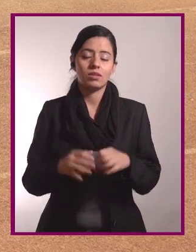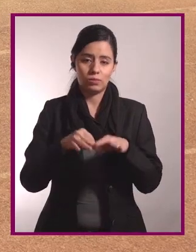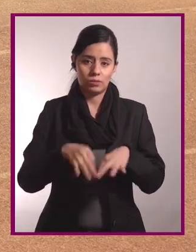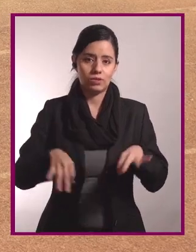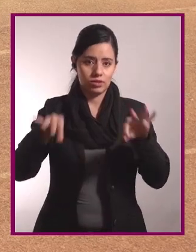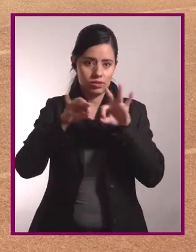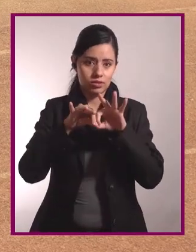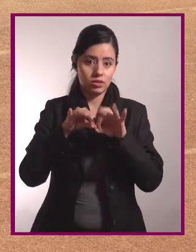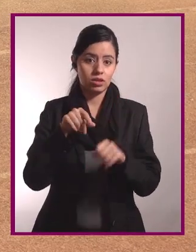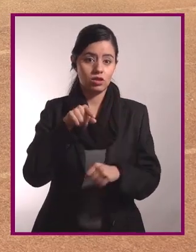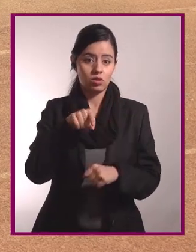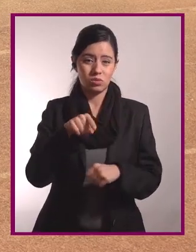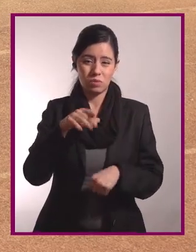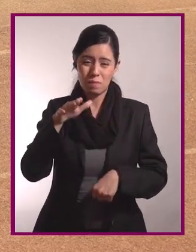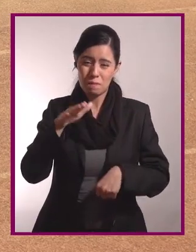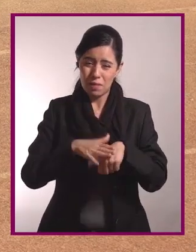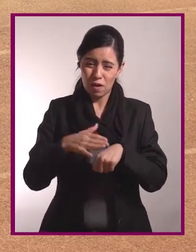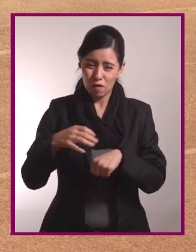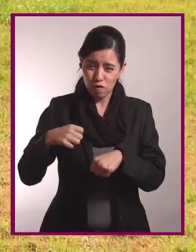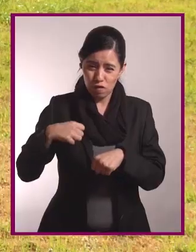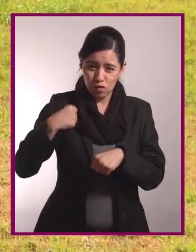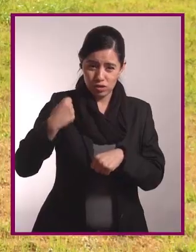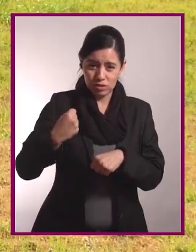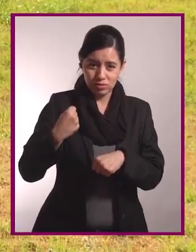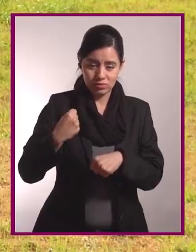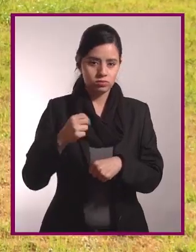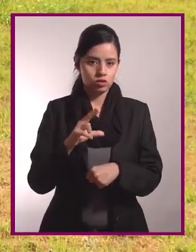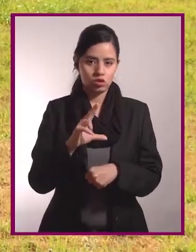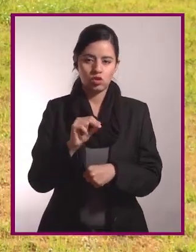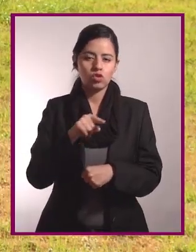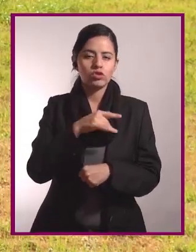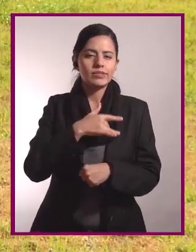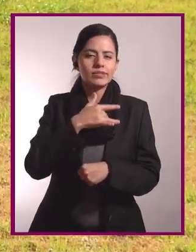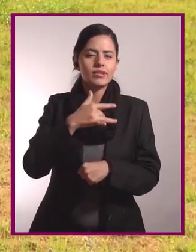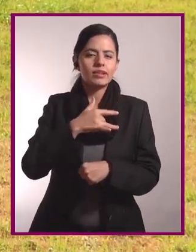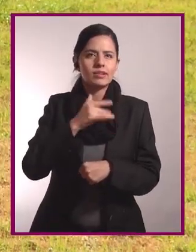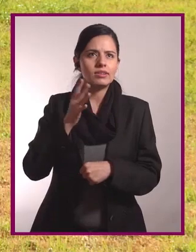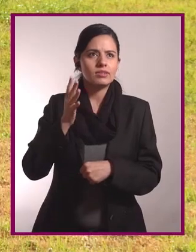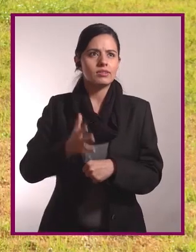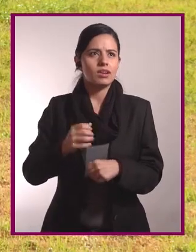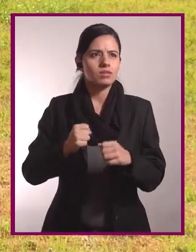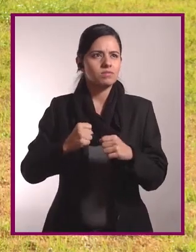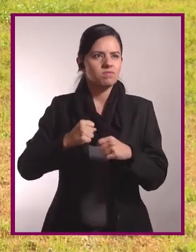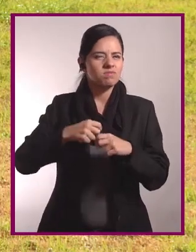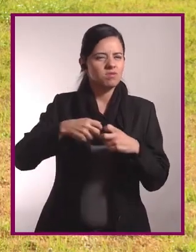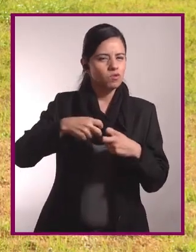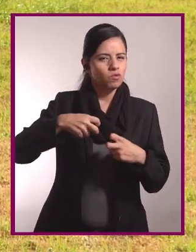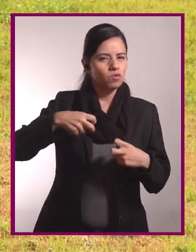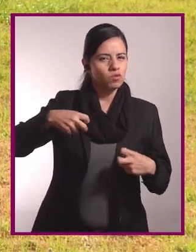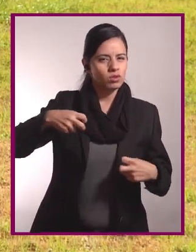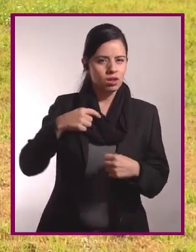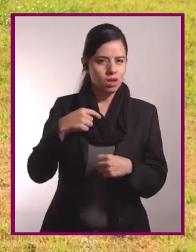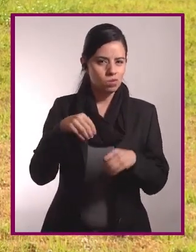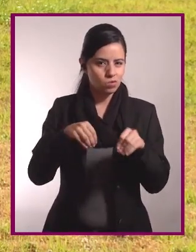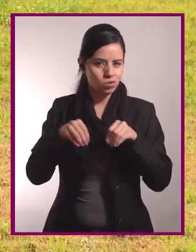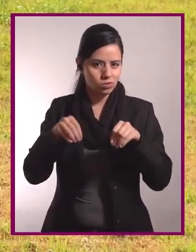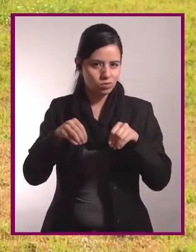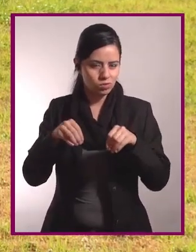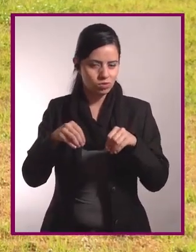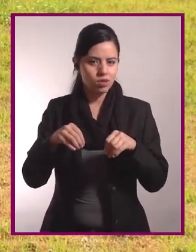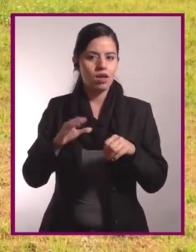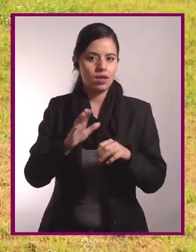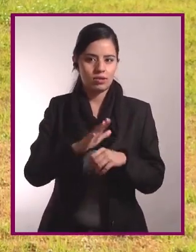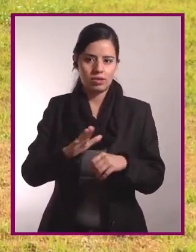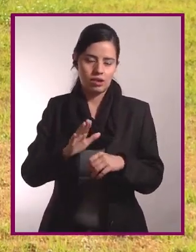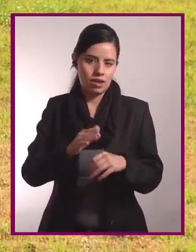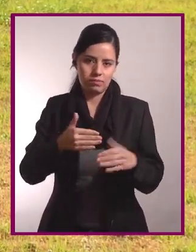la parte de hombro. Es importante no forzar de más hasta donde sientan un límite, donde sientan